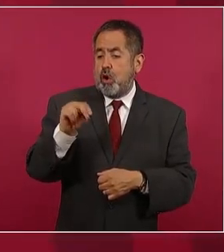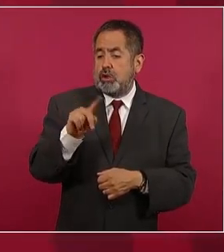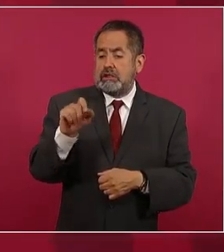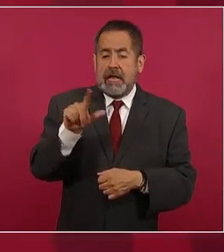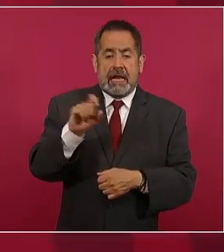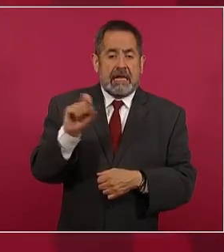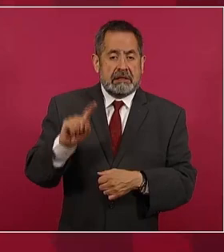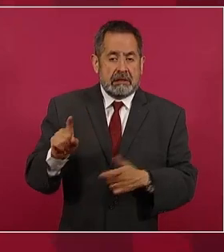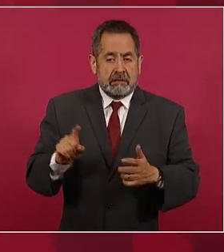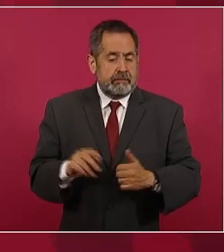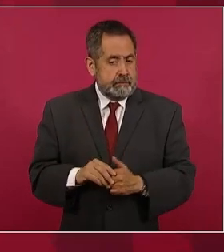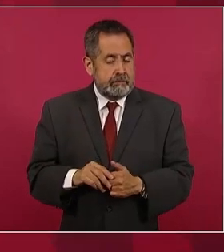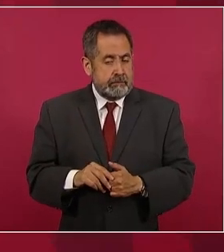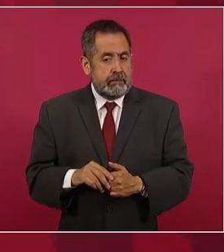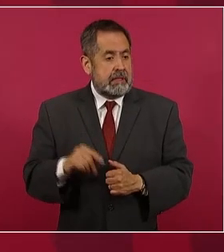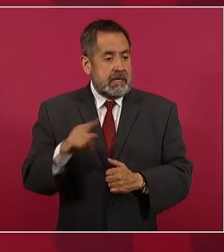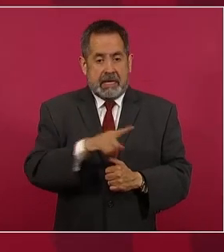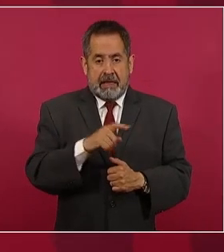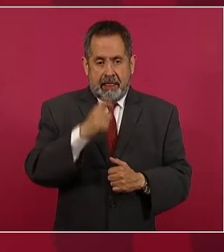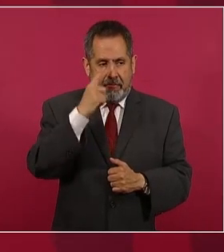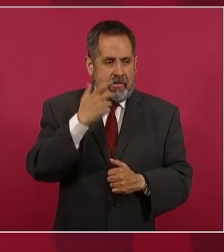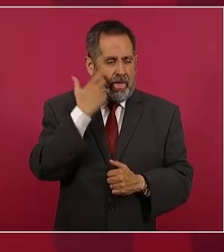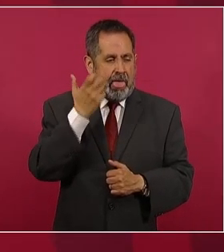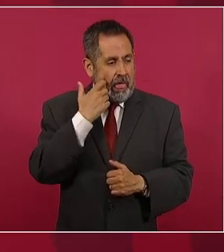Él creó el acarreo.